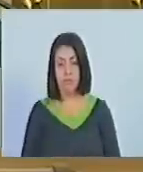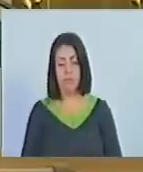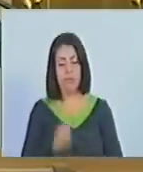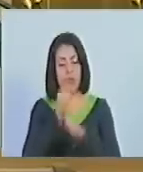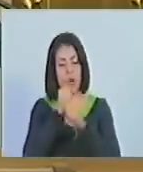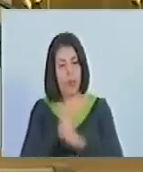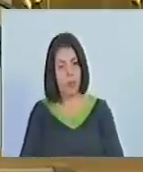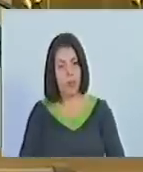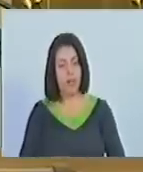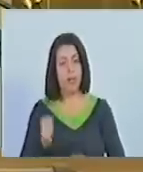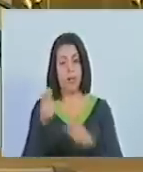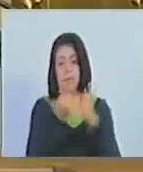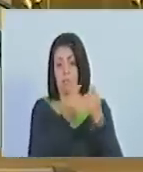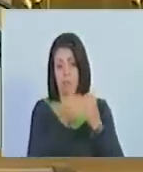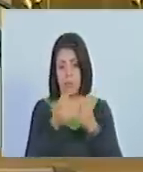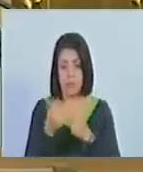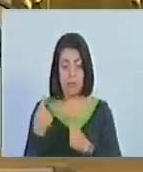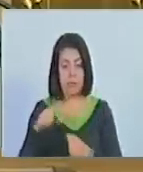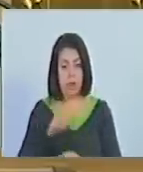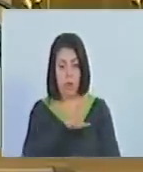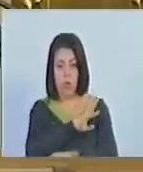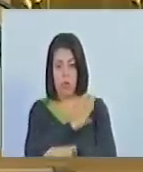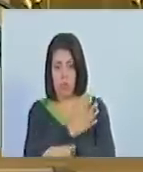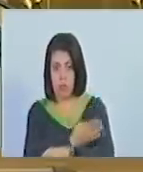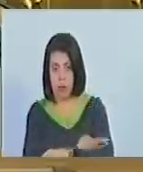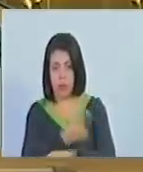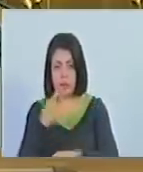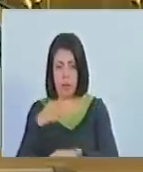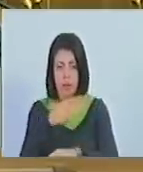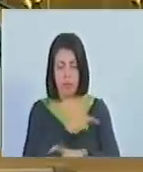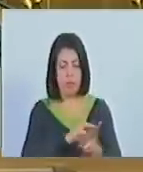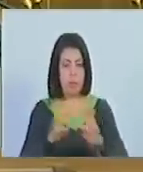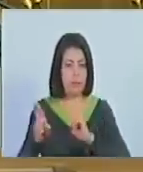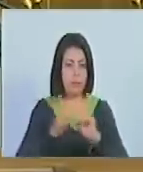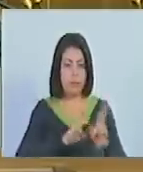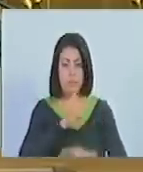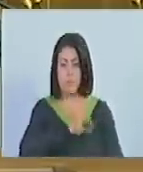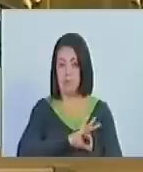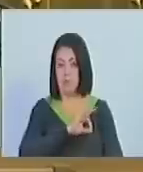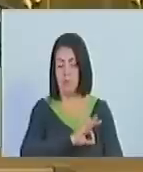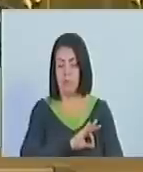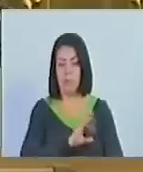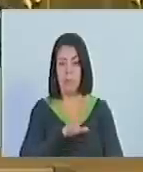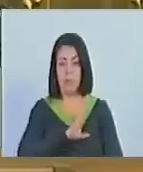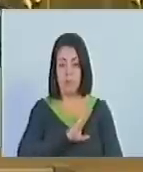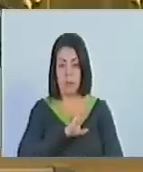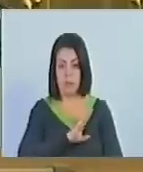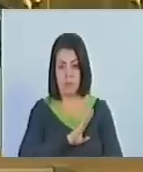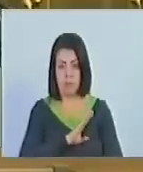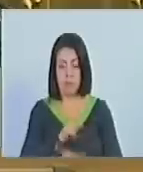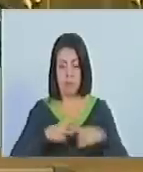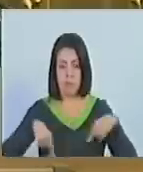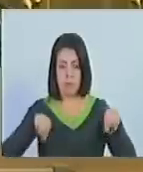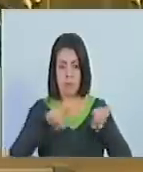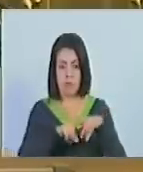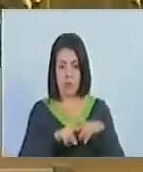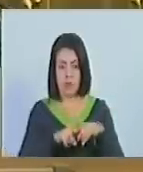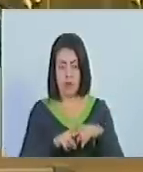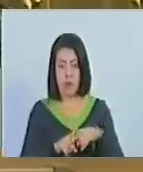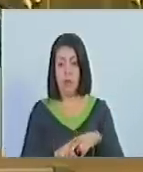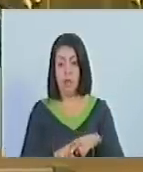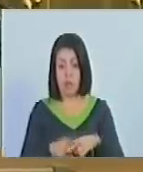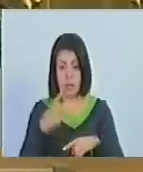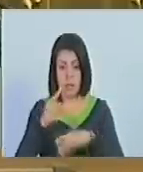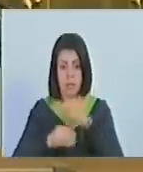aspiraciones, los recursos, las potencialidades y las relaciones sociales propias de la localidad. Se